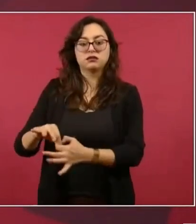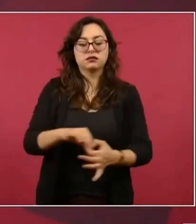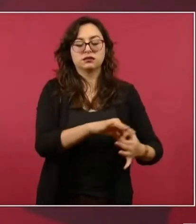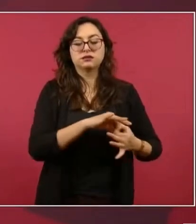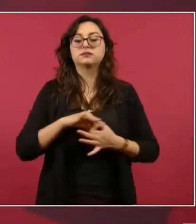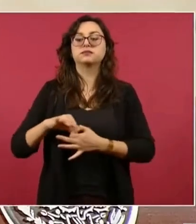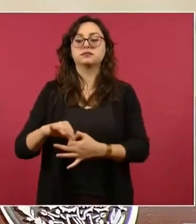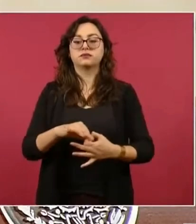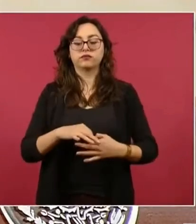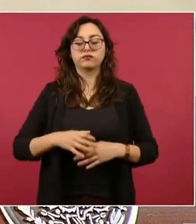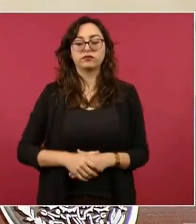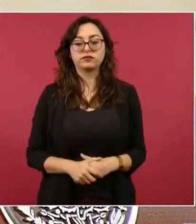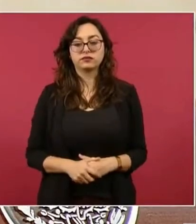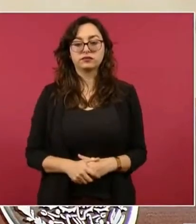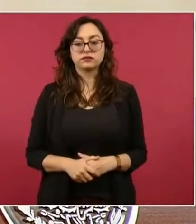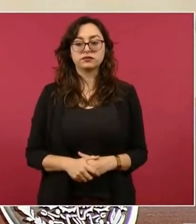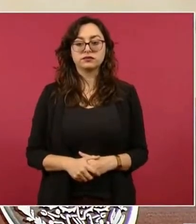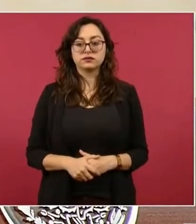¿Se robaban?